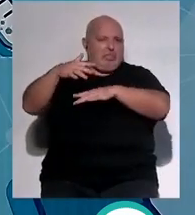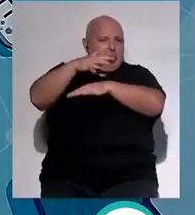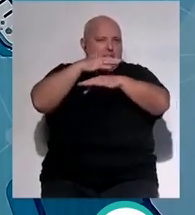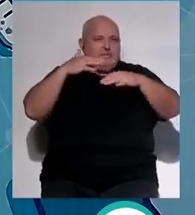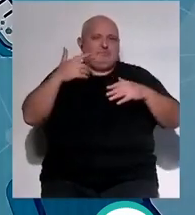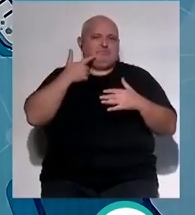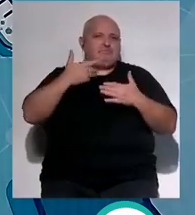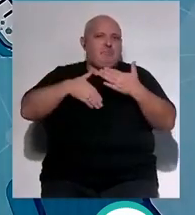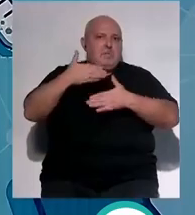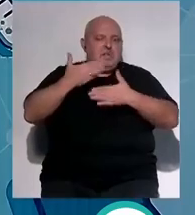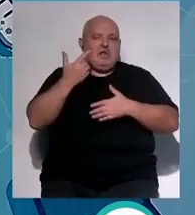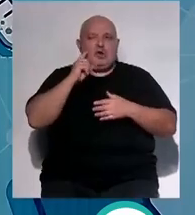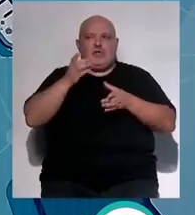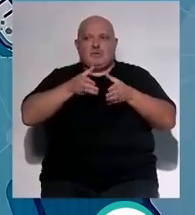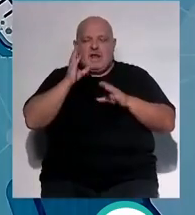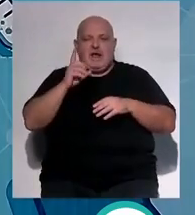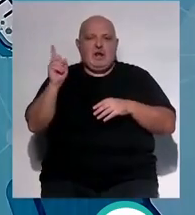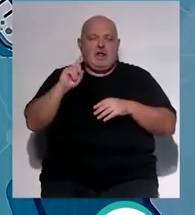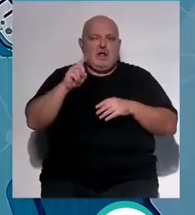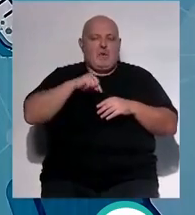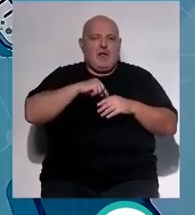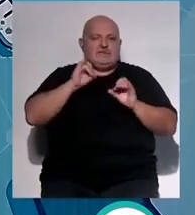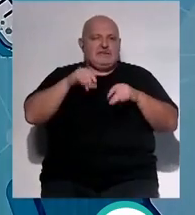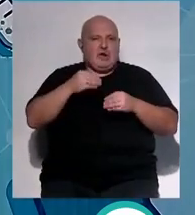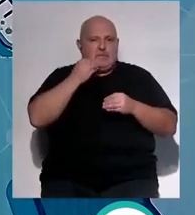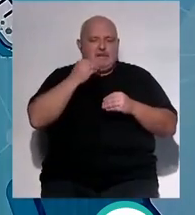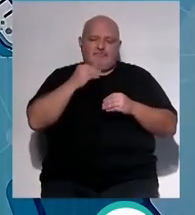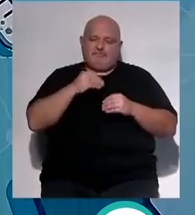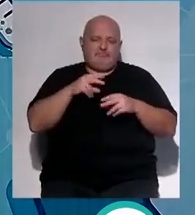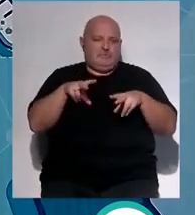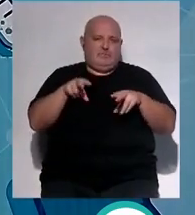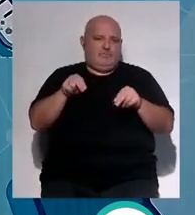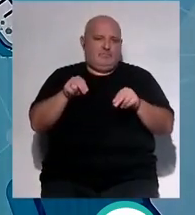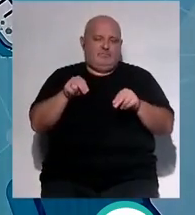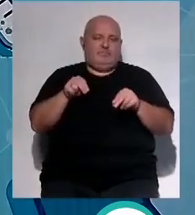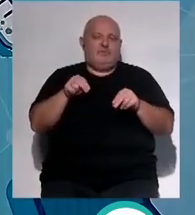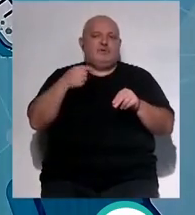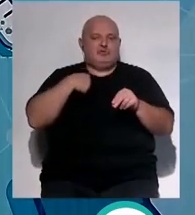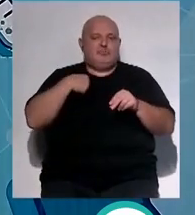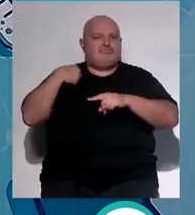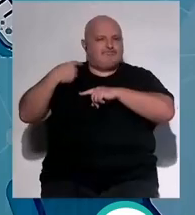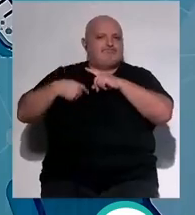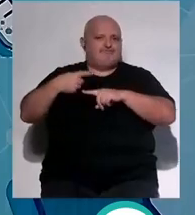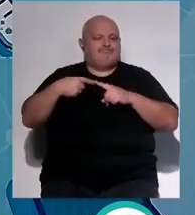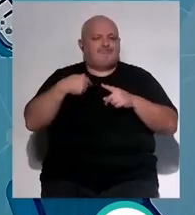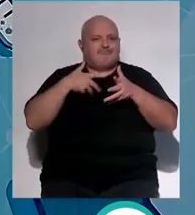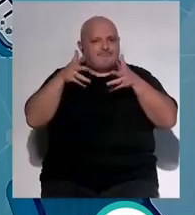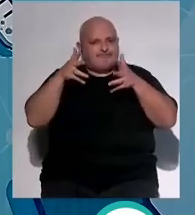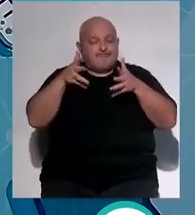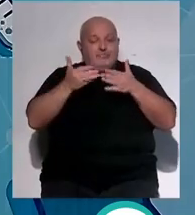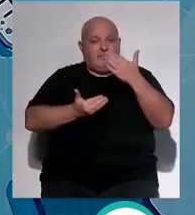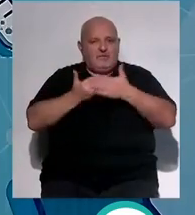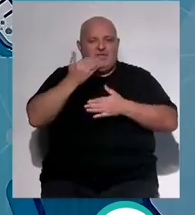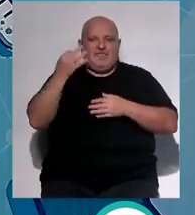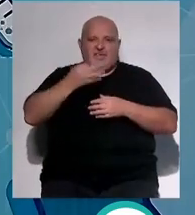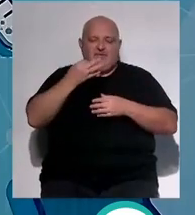modas de que si no desayunes que el ayuno intermitente pero yo en ese sentido soy muy tradicional y yo digo que por la mañana